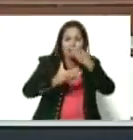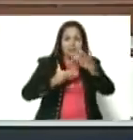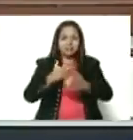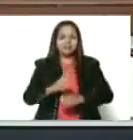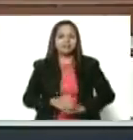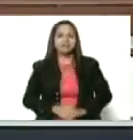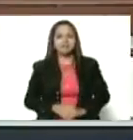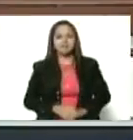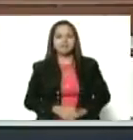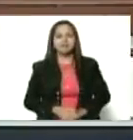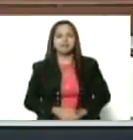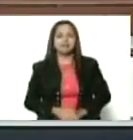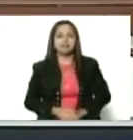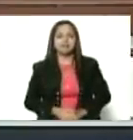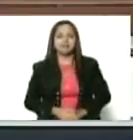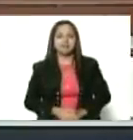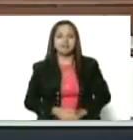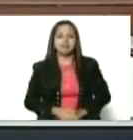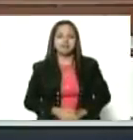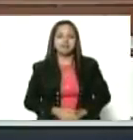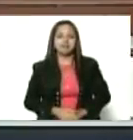a mí, háblenme en mi propia cara.